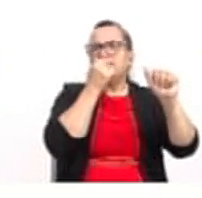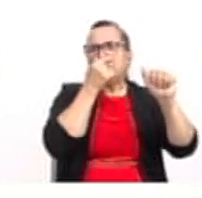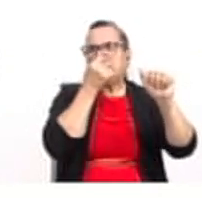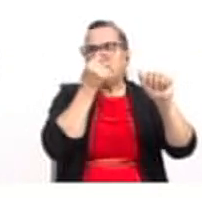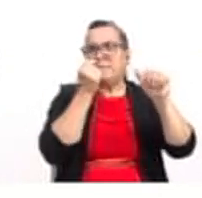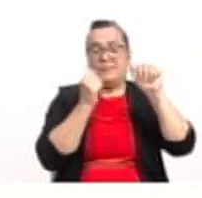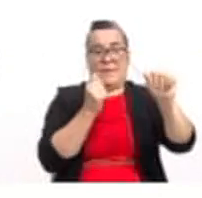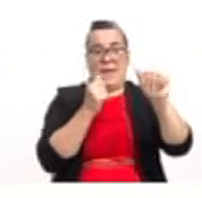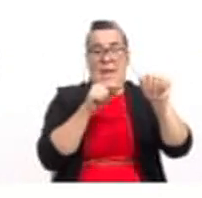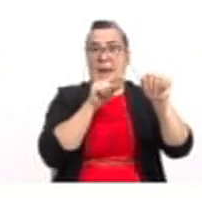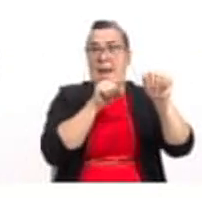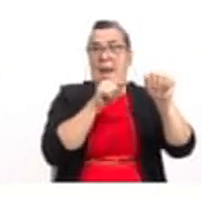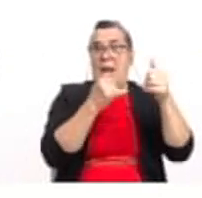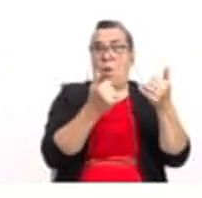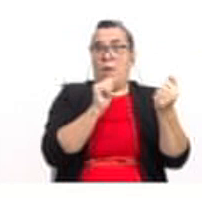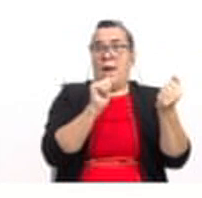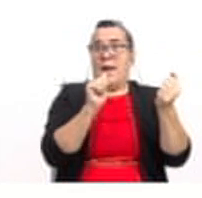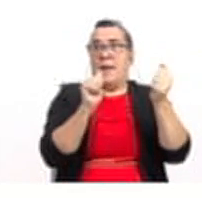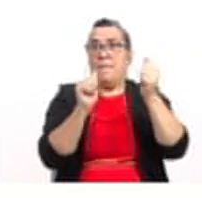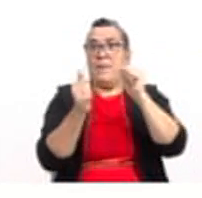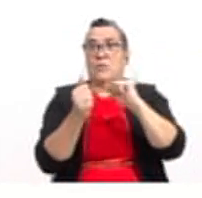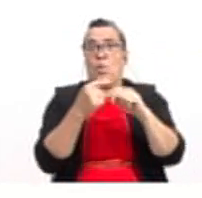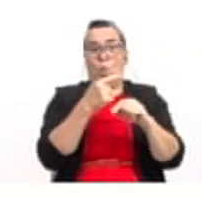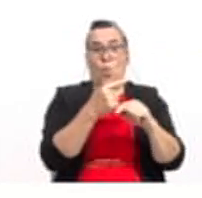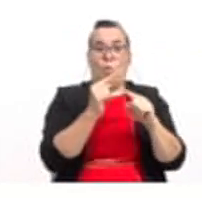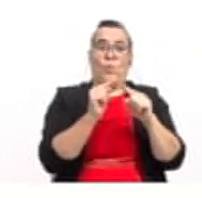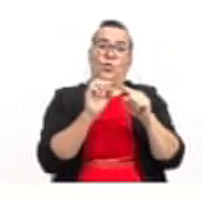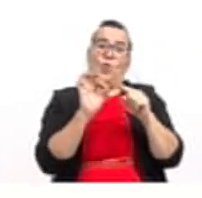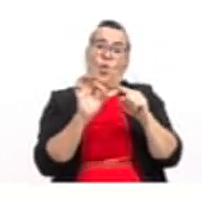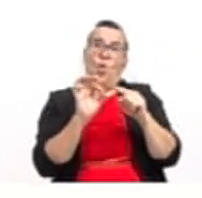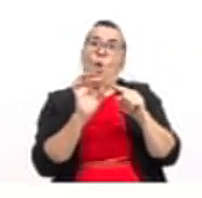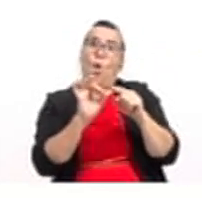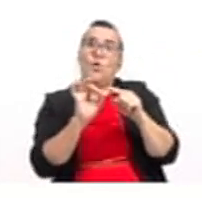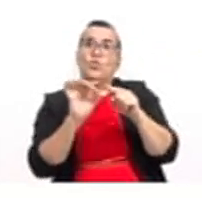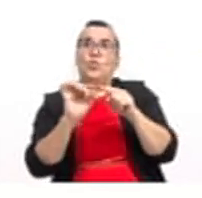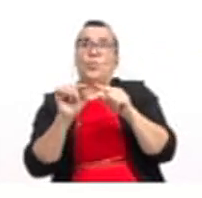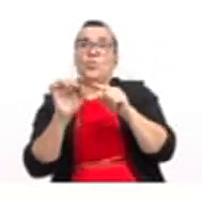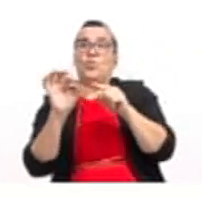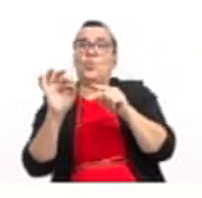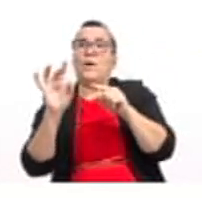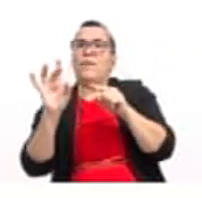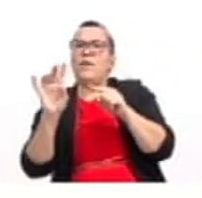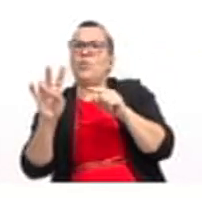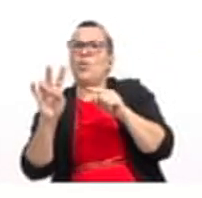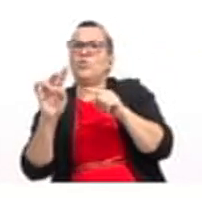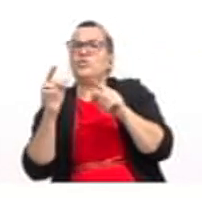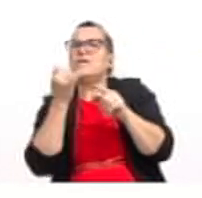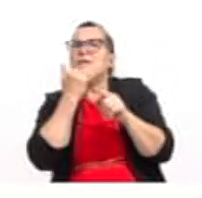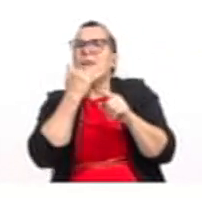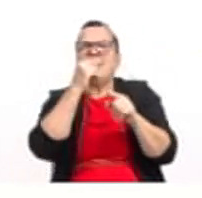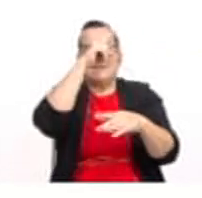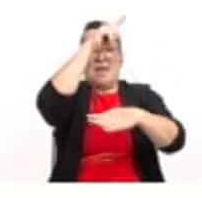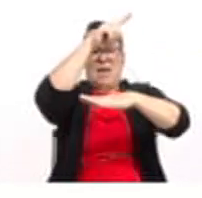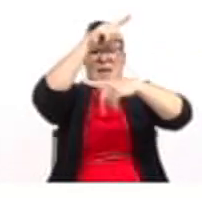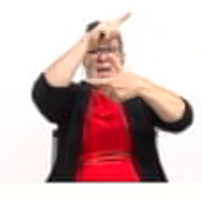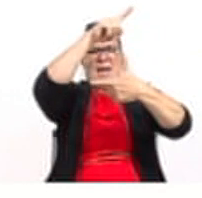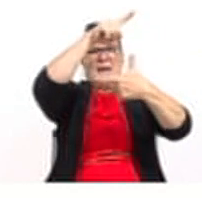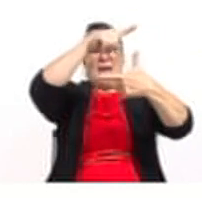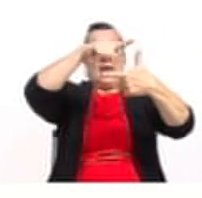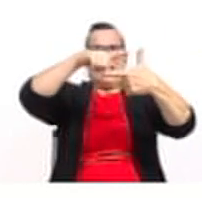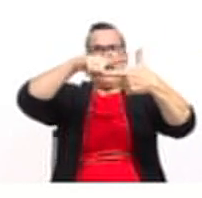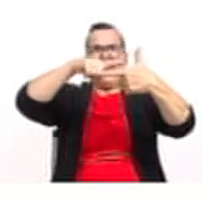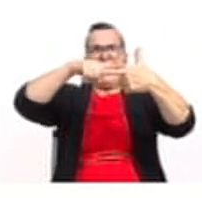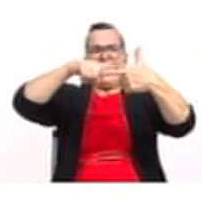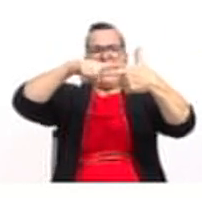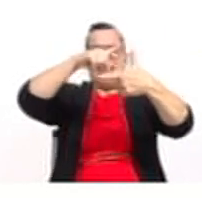el valor de a está cambiando. Es 1.8, 1.9, 2. ¿Qué está pasando con la parábola? Observen que se mantiene